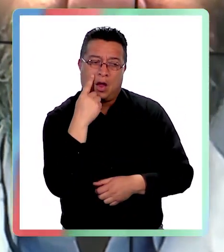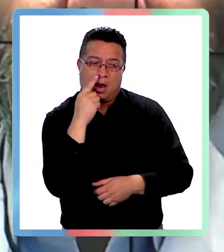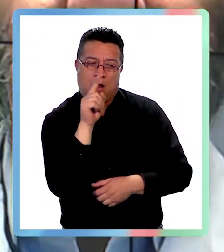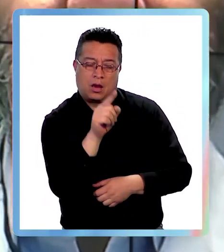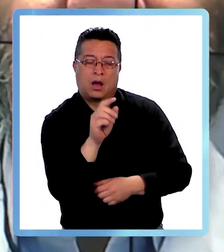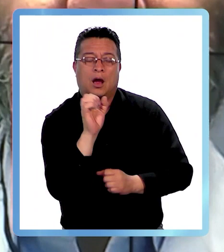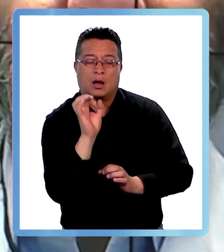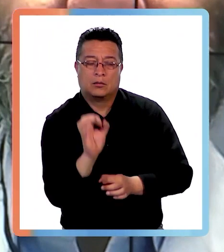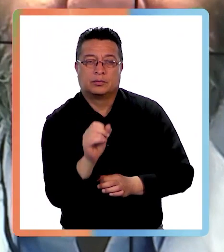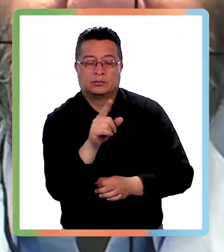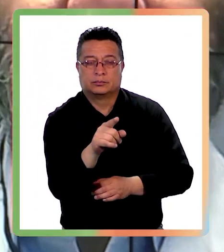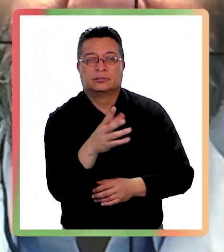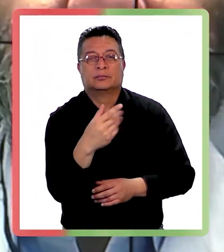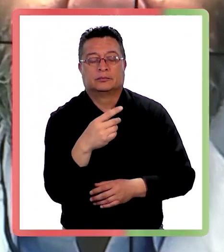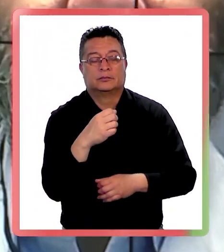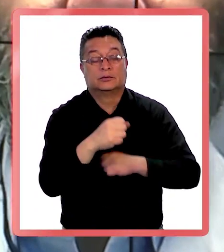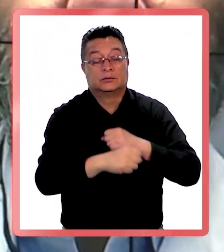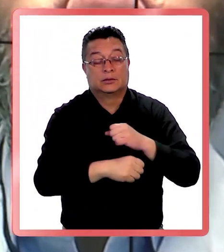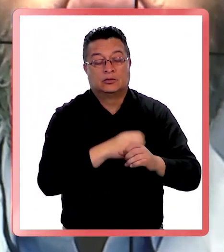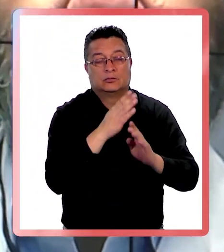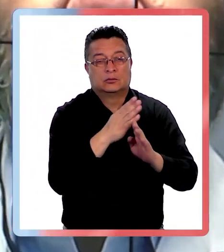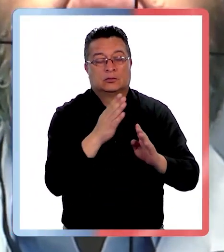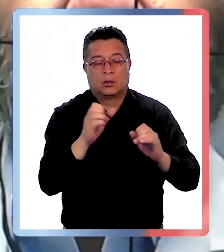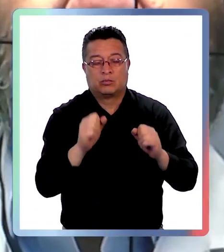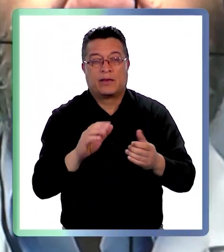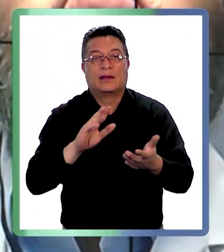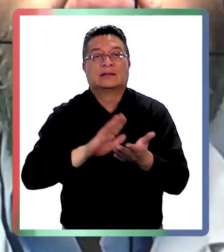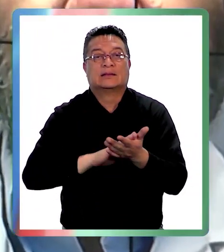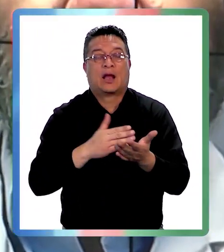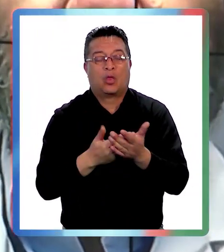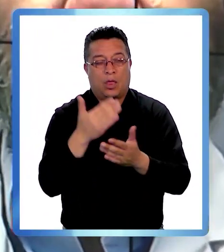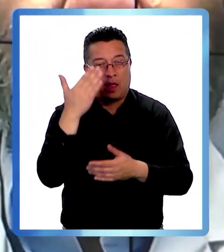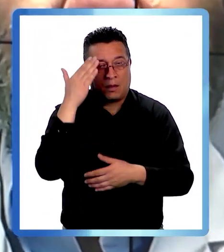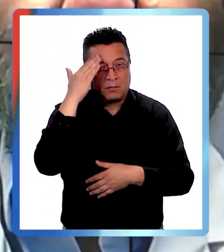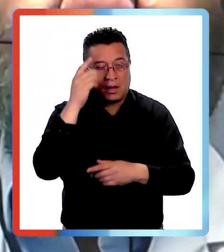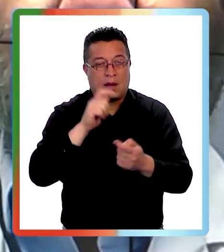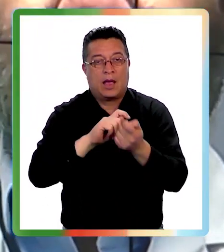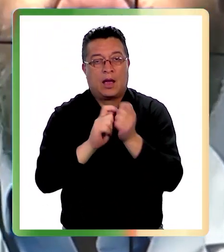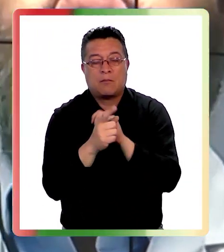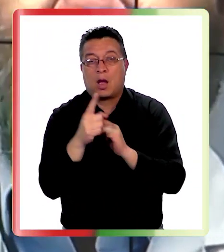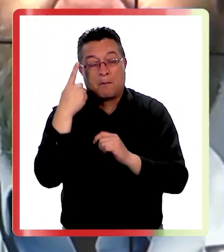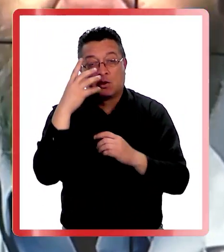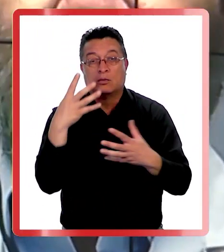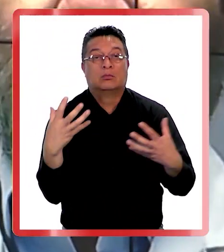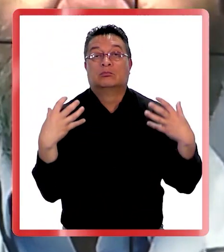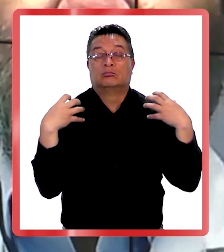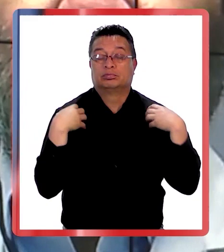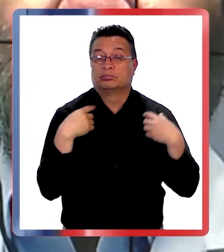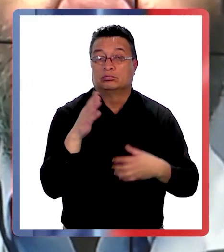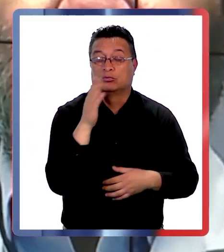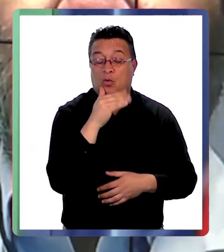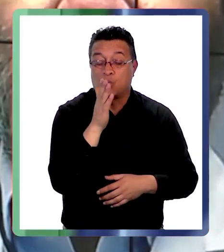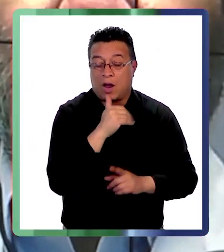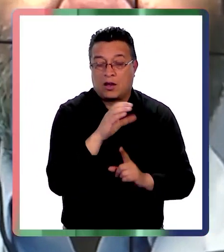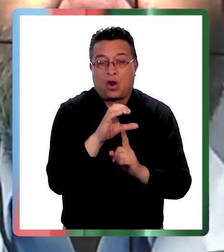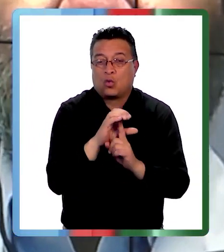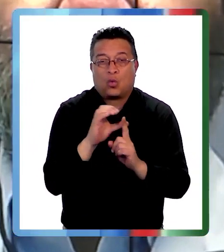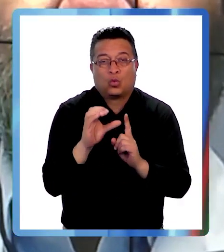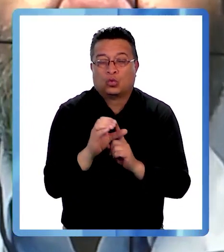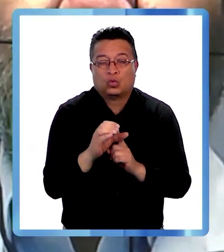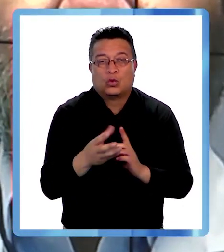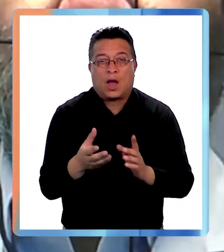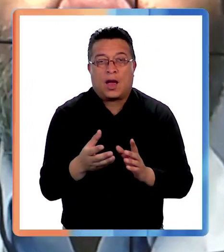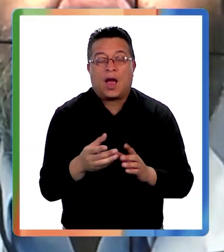de que las estaciones podrían afectar en la salud mental, pero no se hacen cargo porque no existe una cultura tampoco